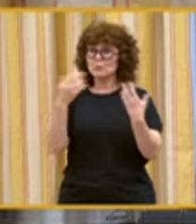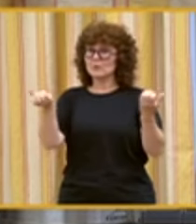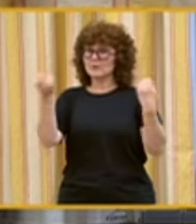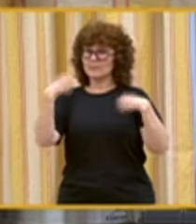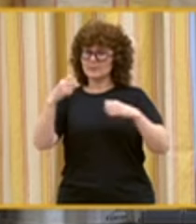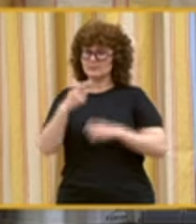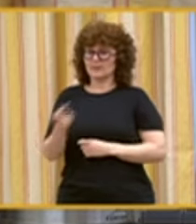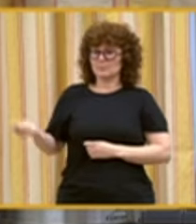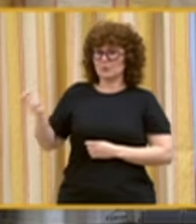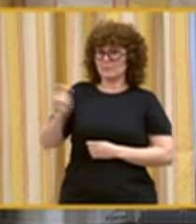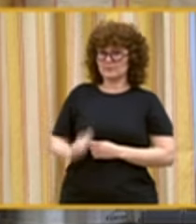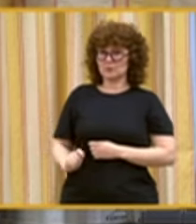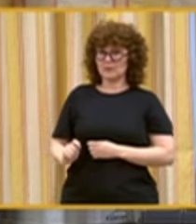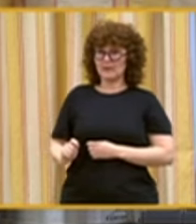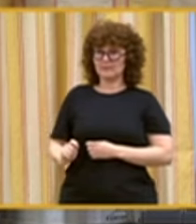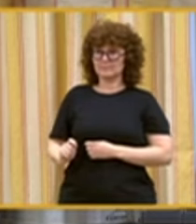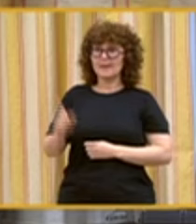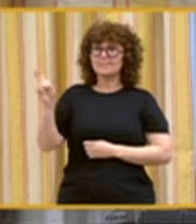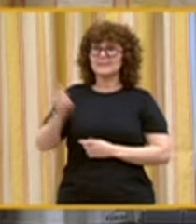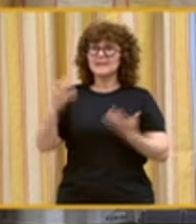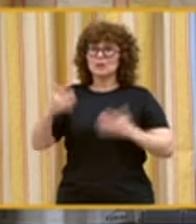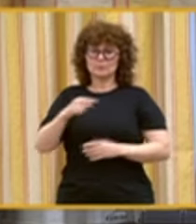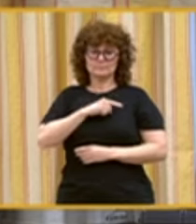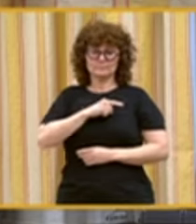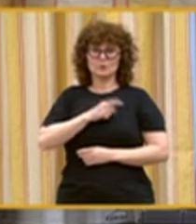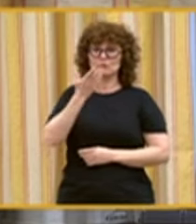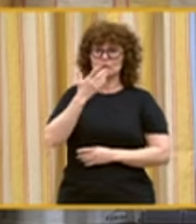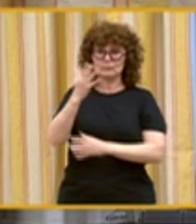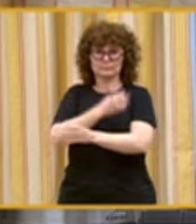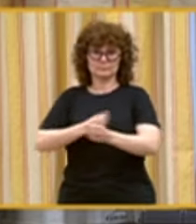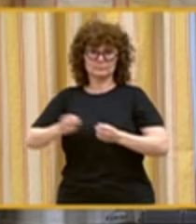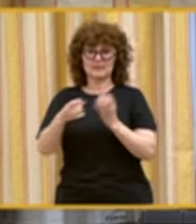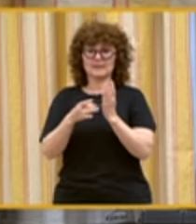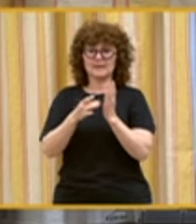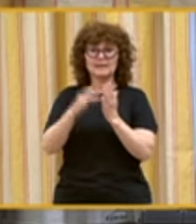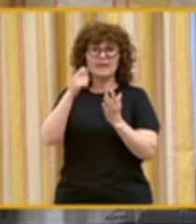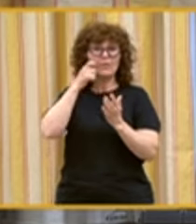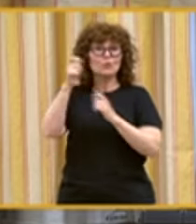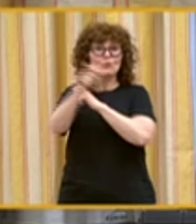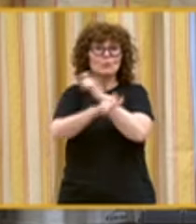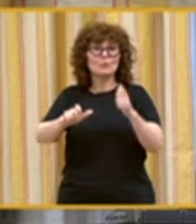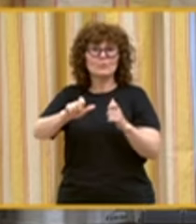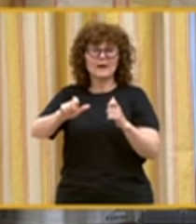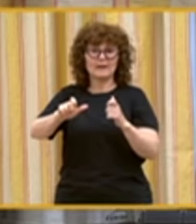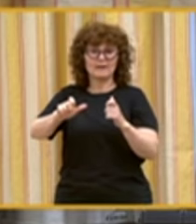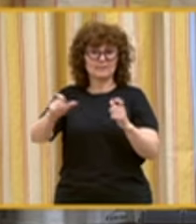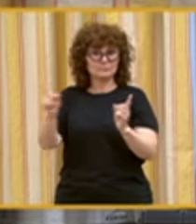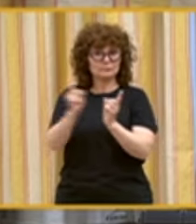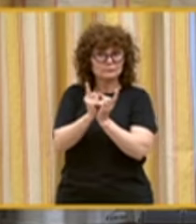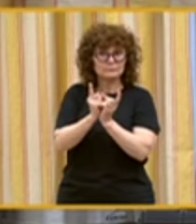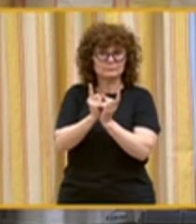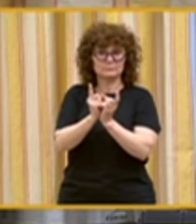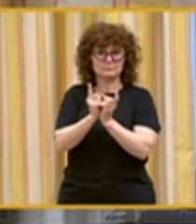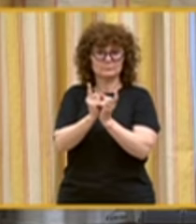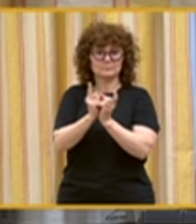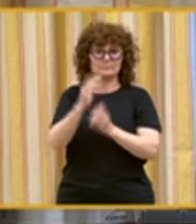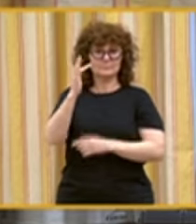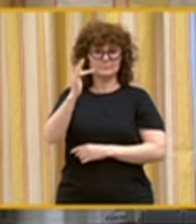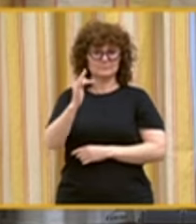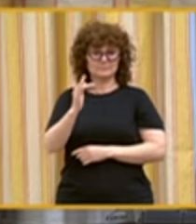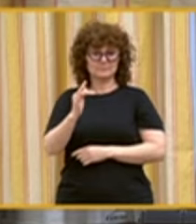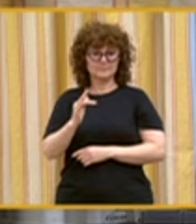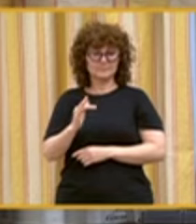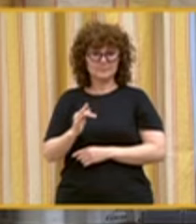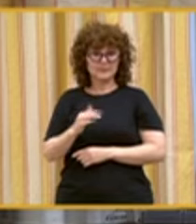profesional basada en la ética, el conocimiento, la empatía, la calidad humana, atributos que durante tantos años han caracterizado y